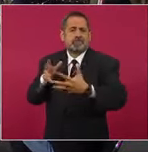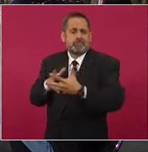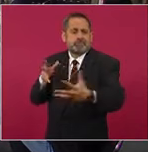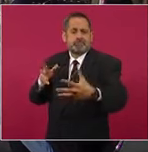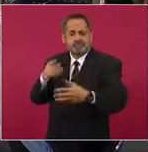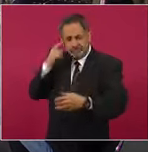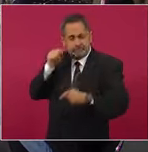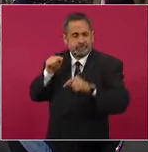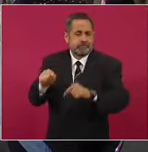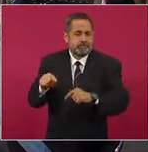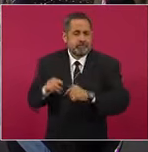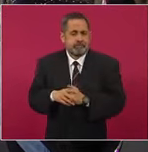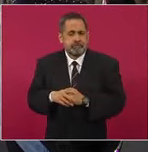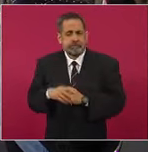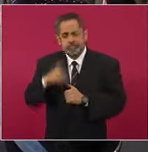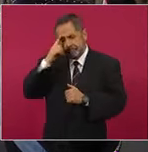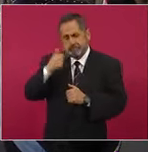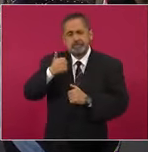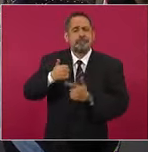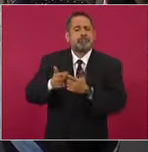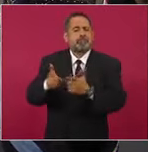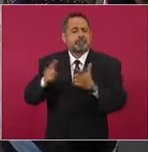por brigada.